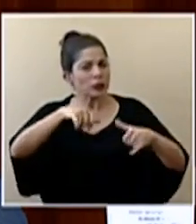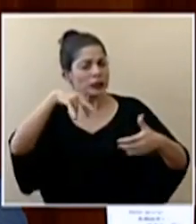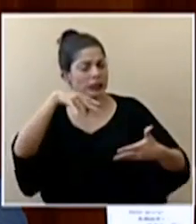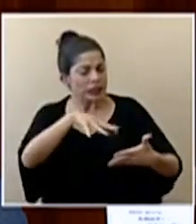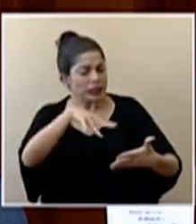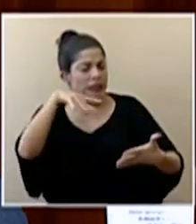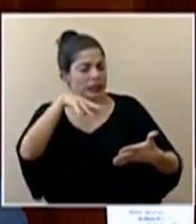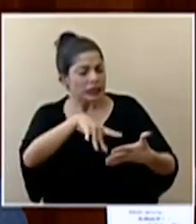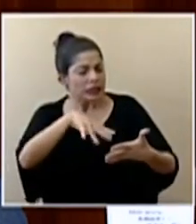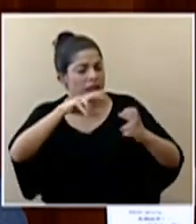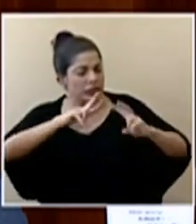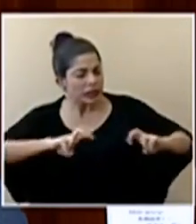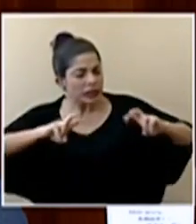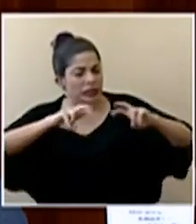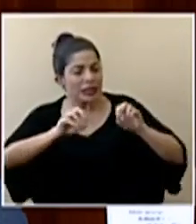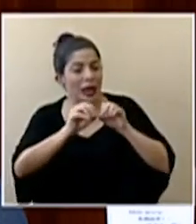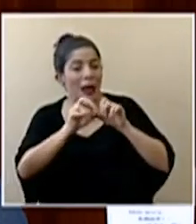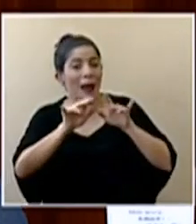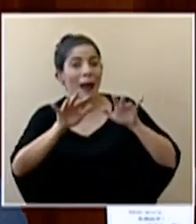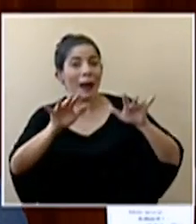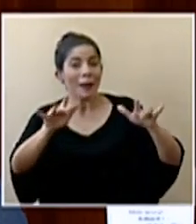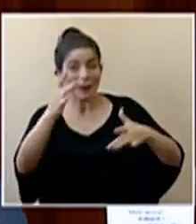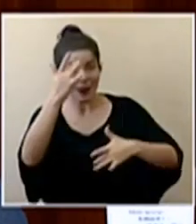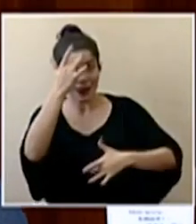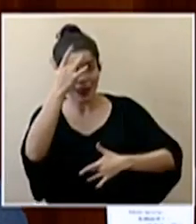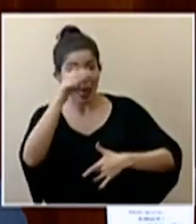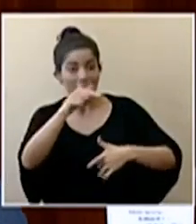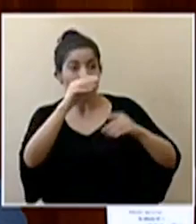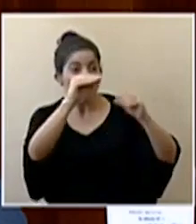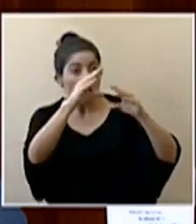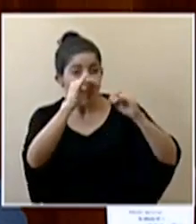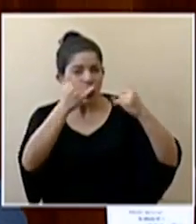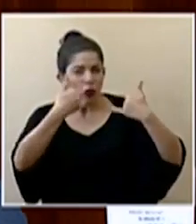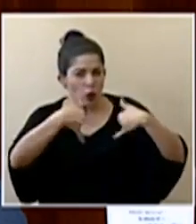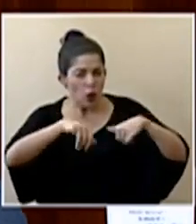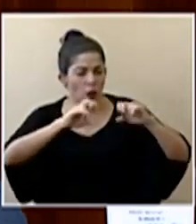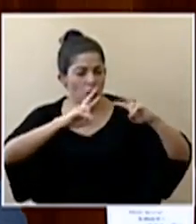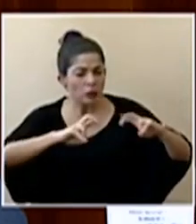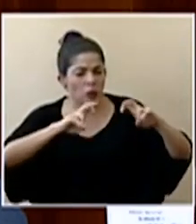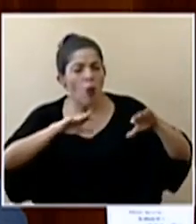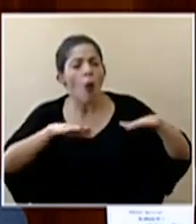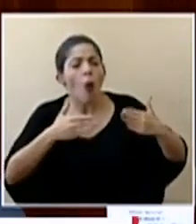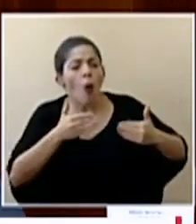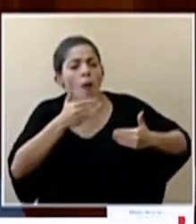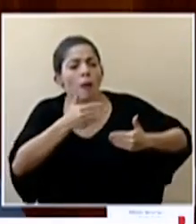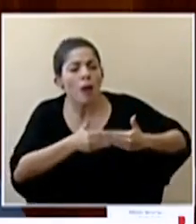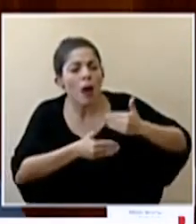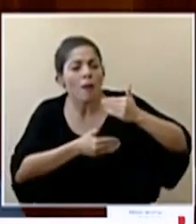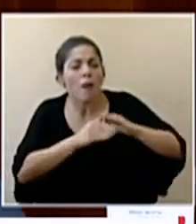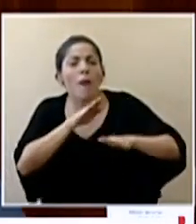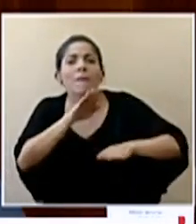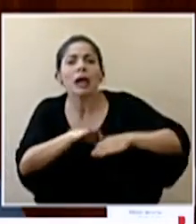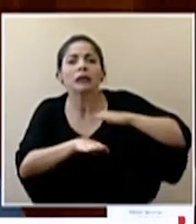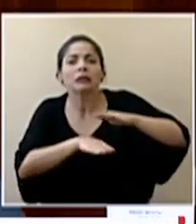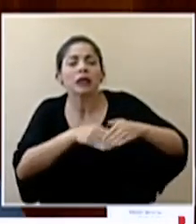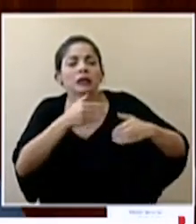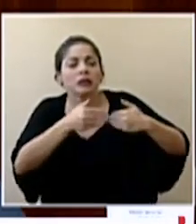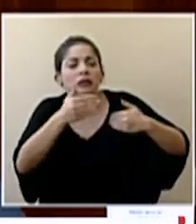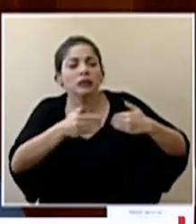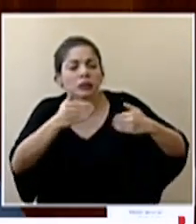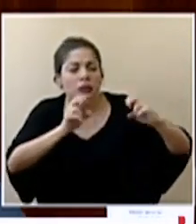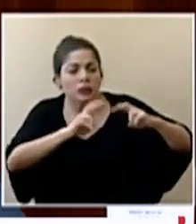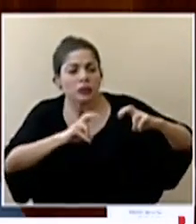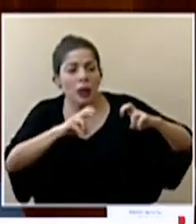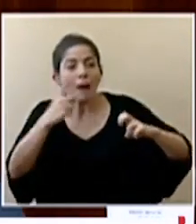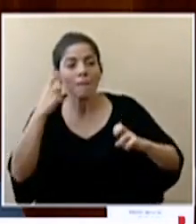epidemiológicos de los datos, de cómo se va presentando, para poder ir tomando diferentes